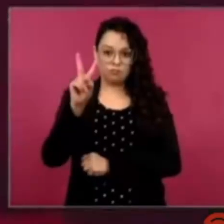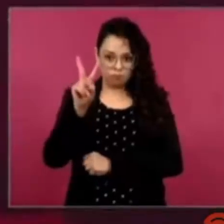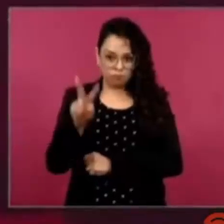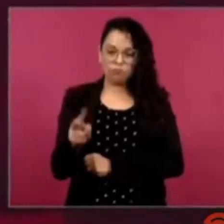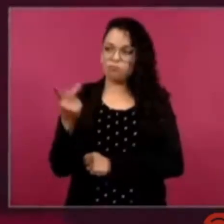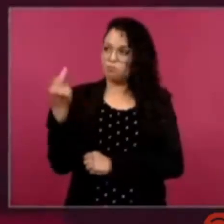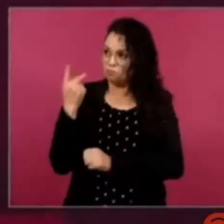¡Gracias! ¡Gracias! ¡Gracias!